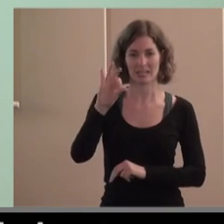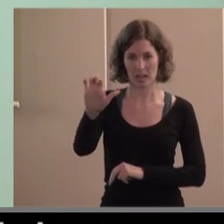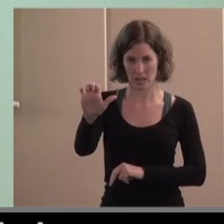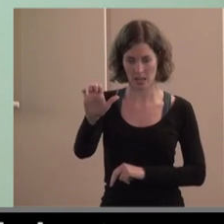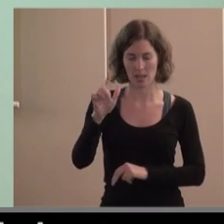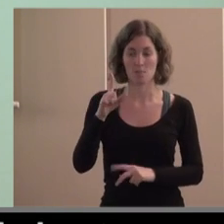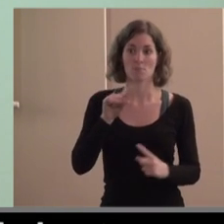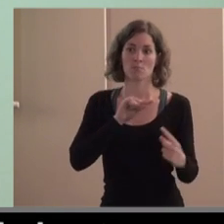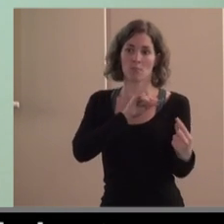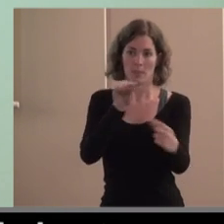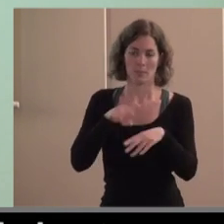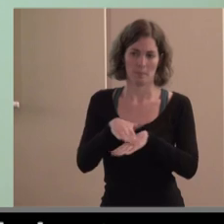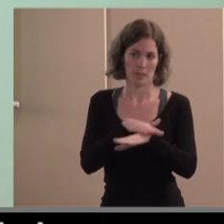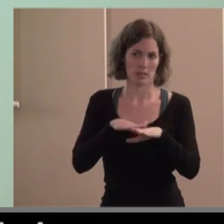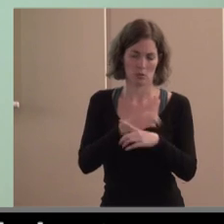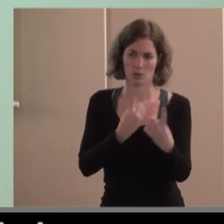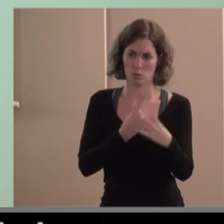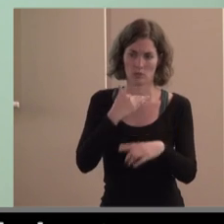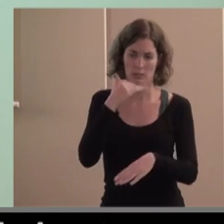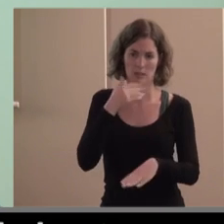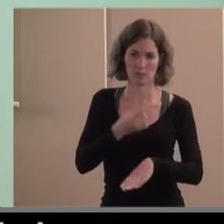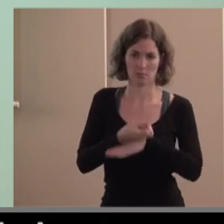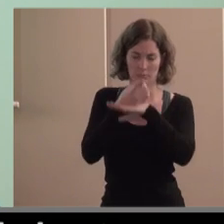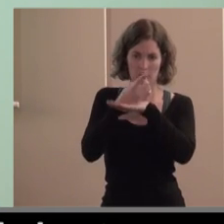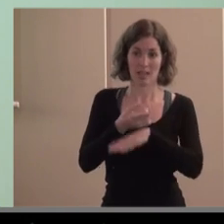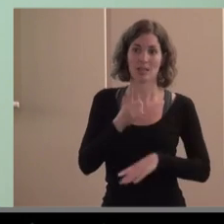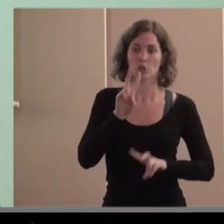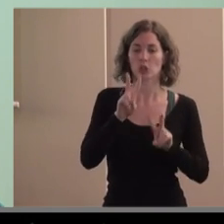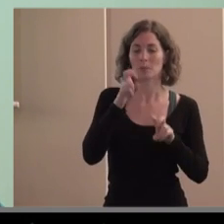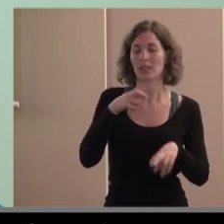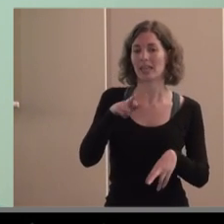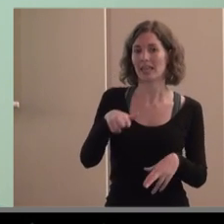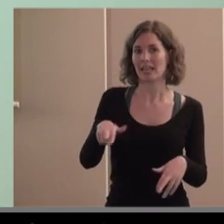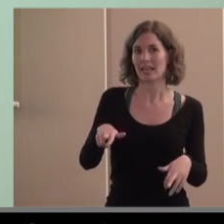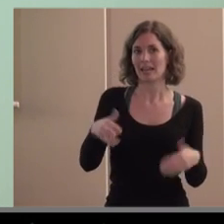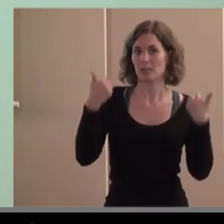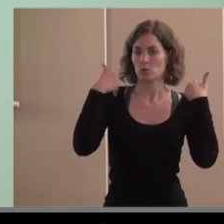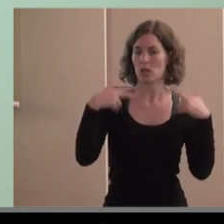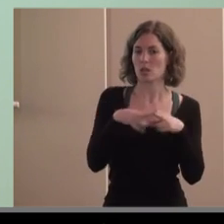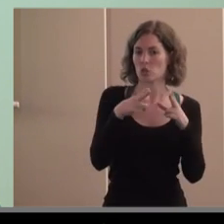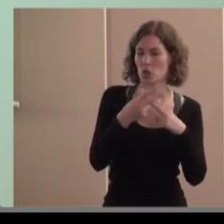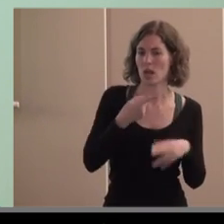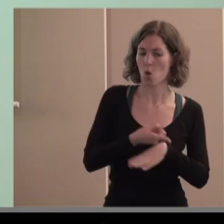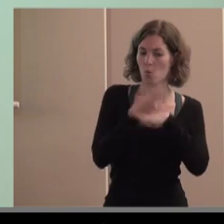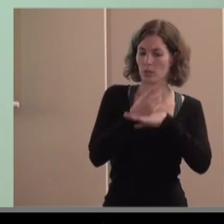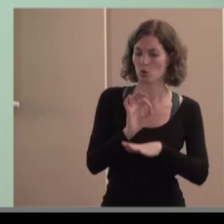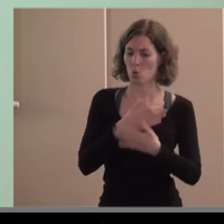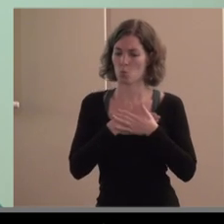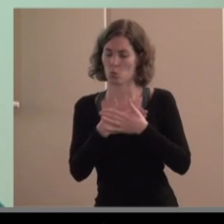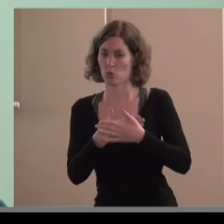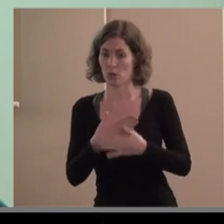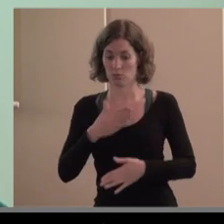que prácticamente están obligados obligatoriedad o voluntariedad de los temas de RCE desde nuestra posición que efectivamente esto es voluntario